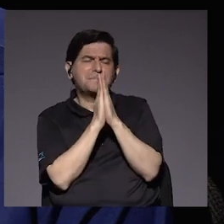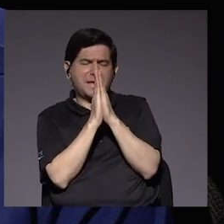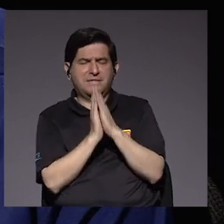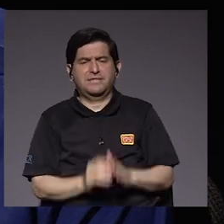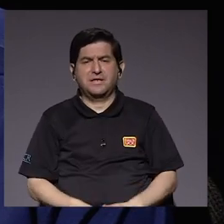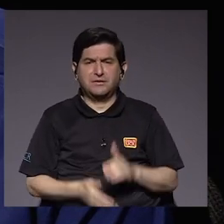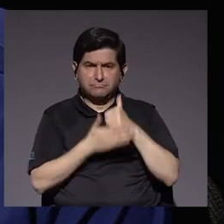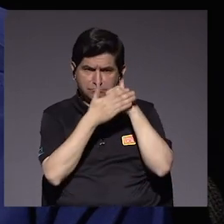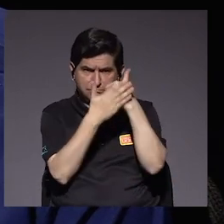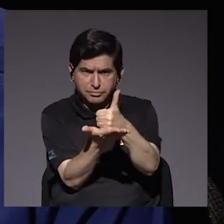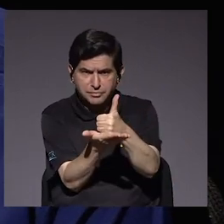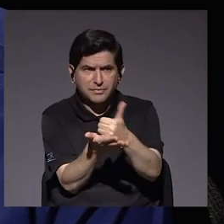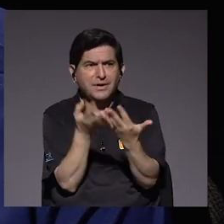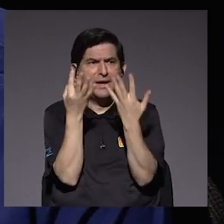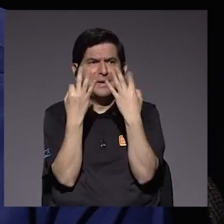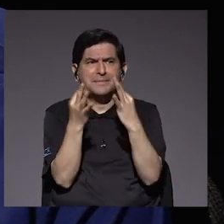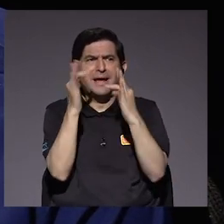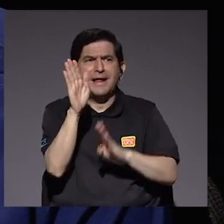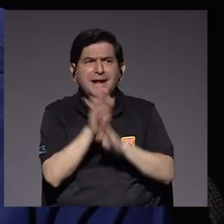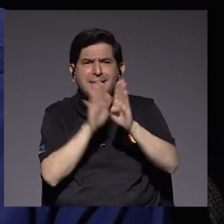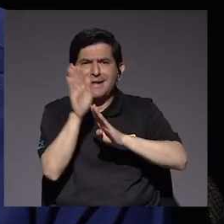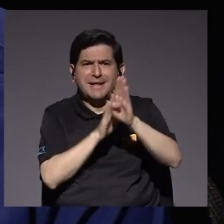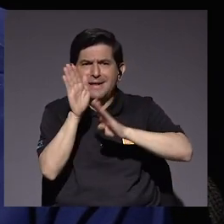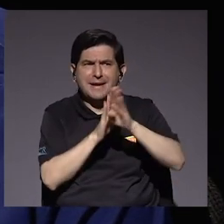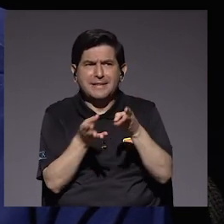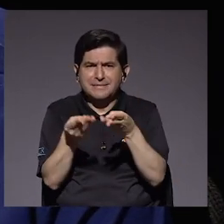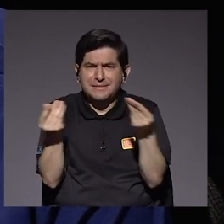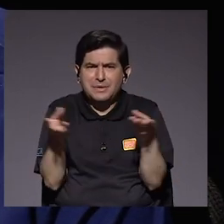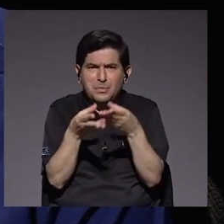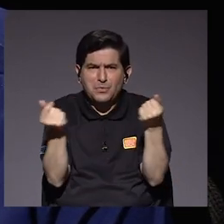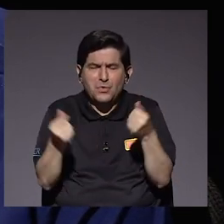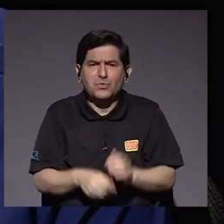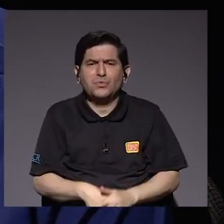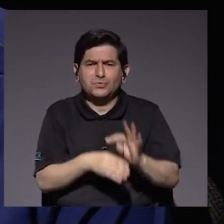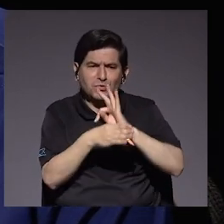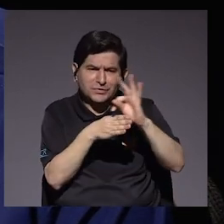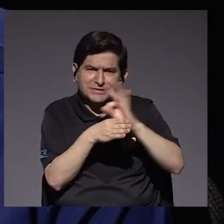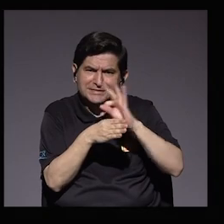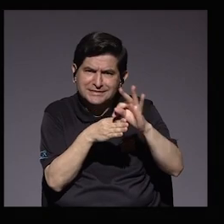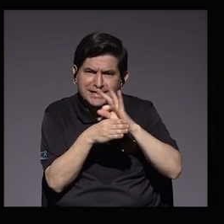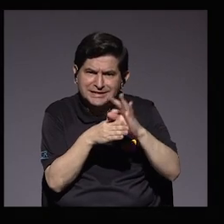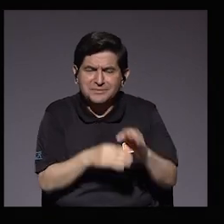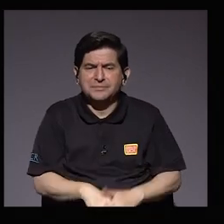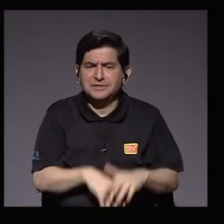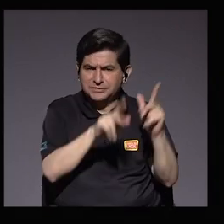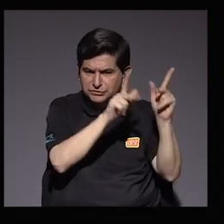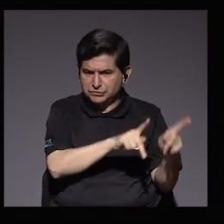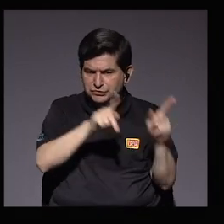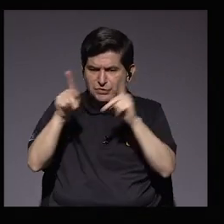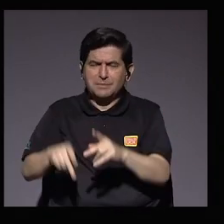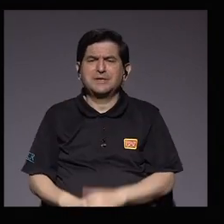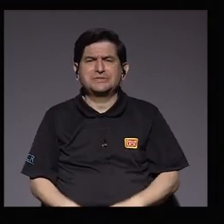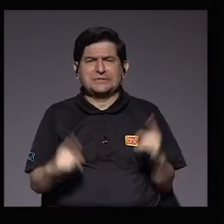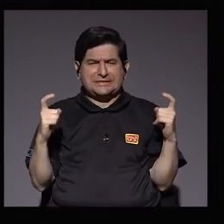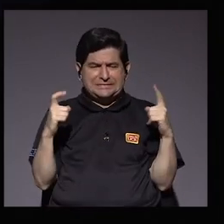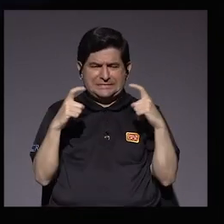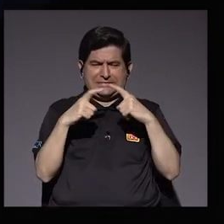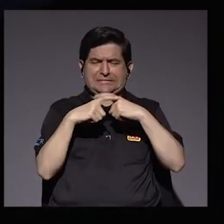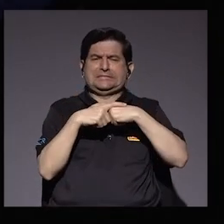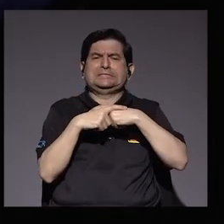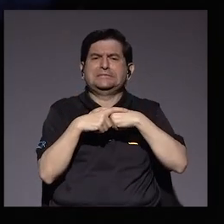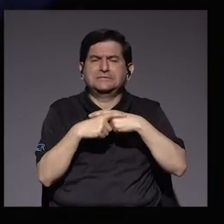dar un paso al frente y tratar de desarrollar un producto para el tratamiento de los pacientes que se complican